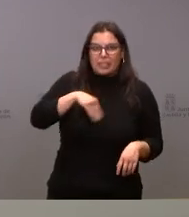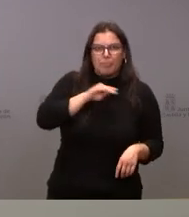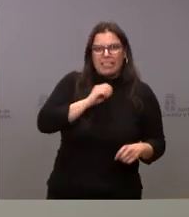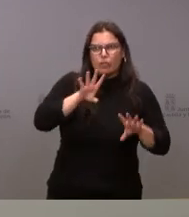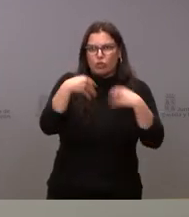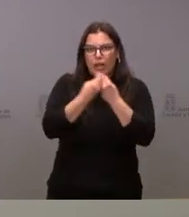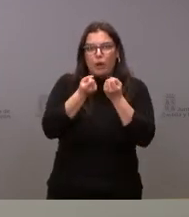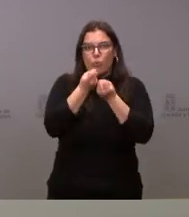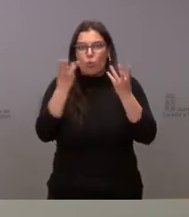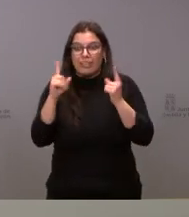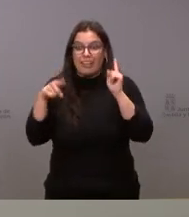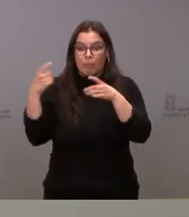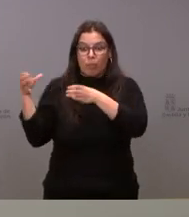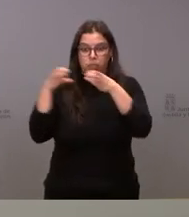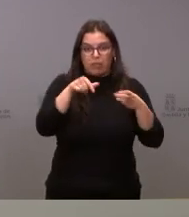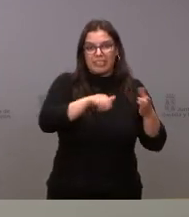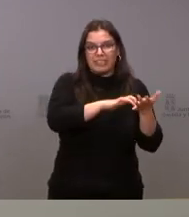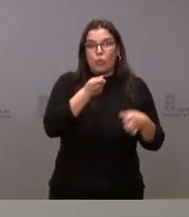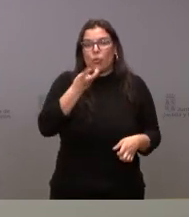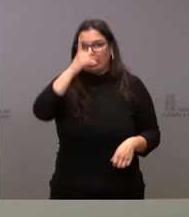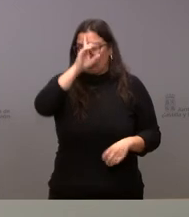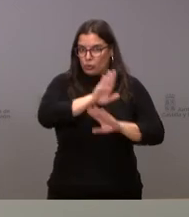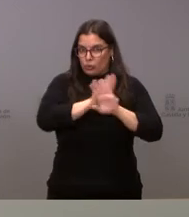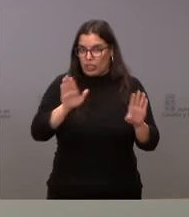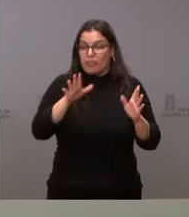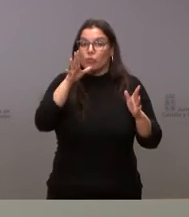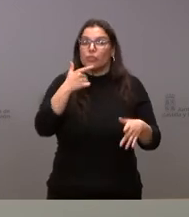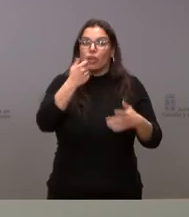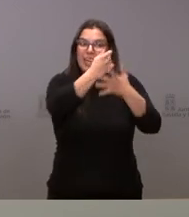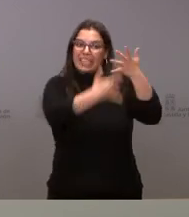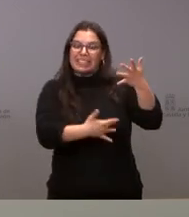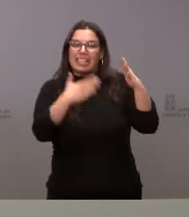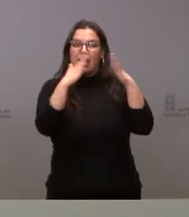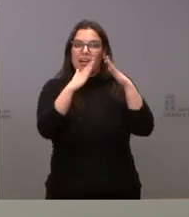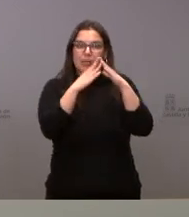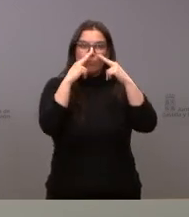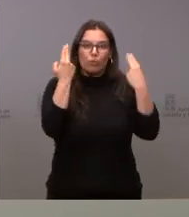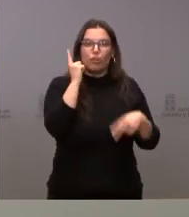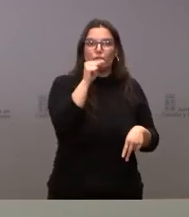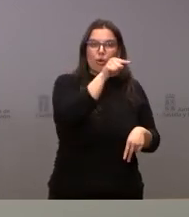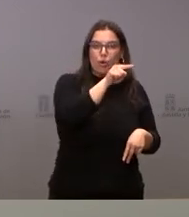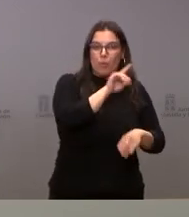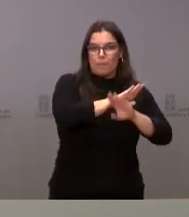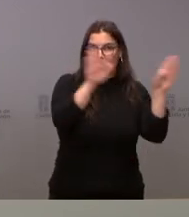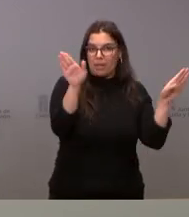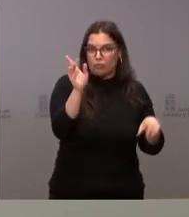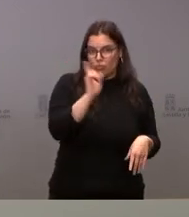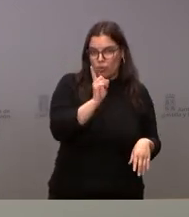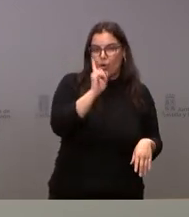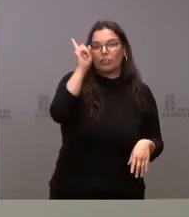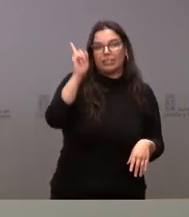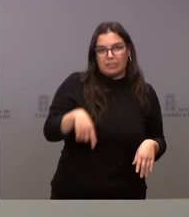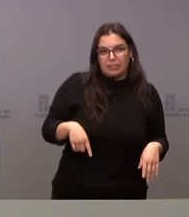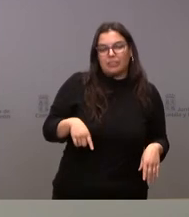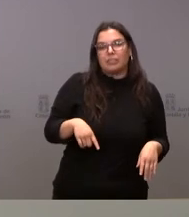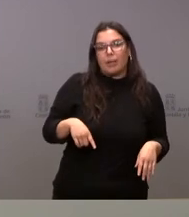a Castile y León por eso cuando estamos hablando de todos los servicios de alojamiento no hablamos solo de estas viviendas que también estamos hablando de las